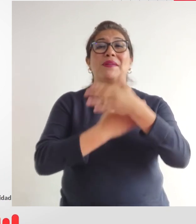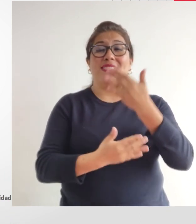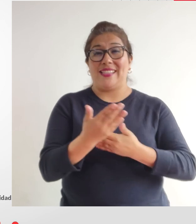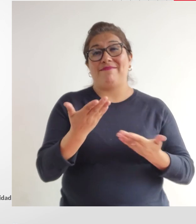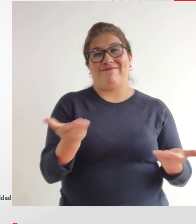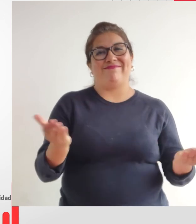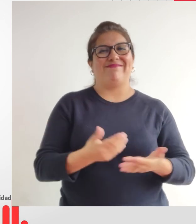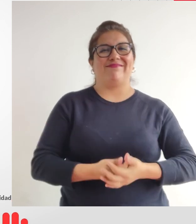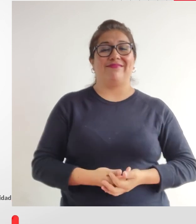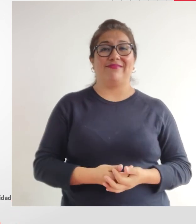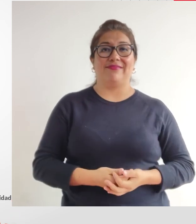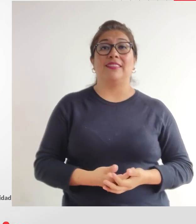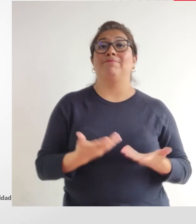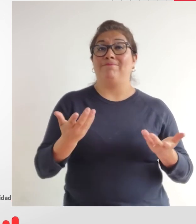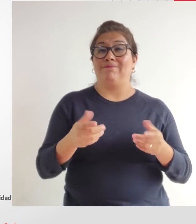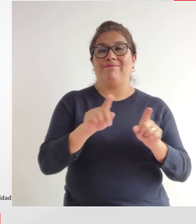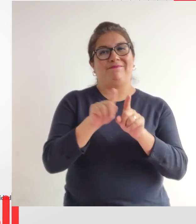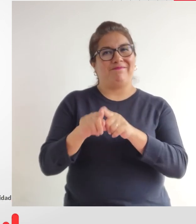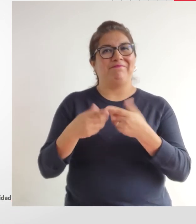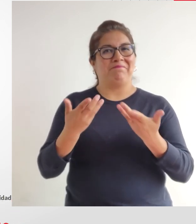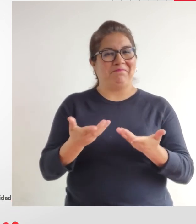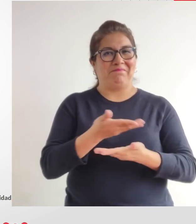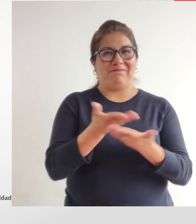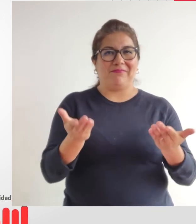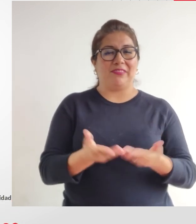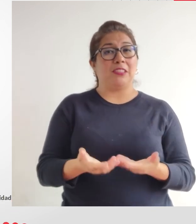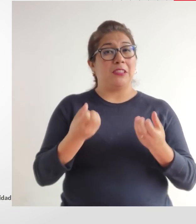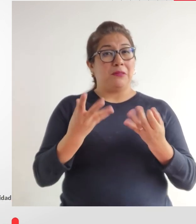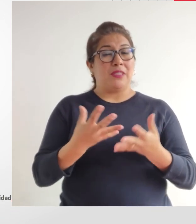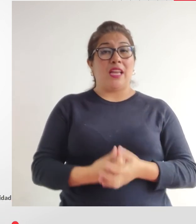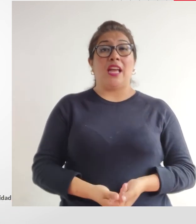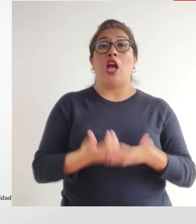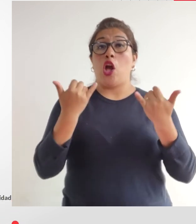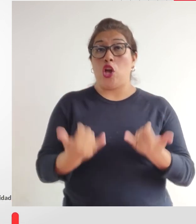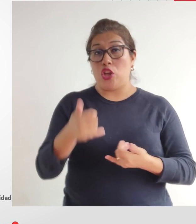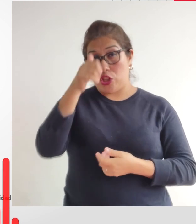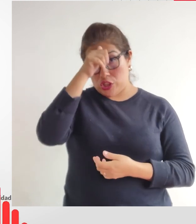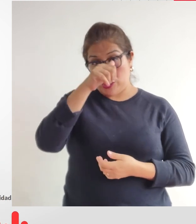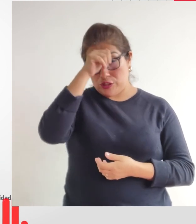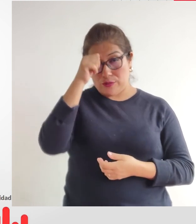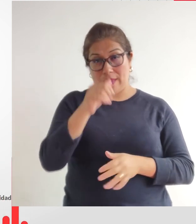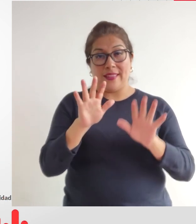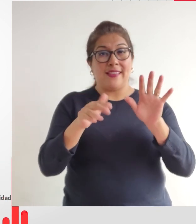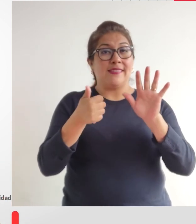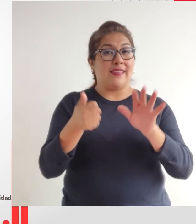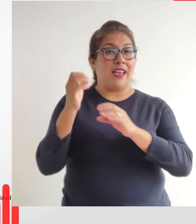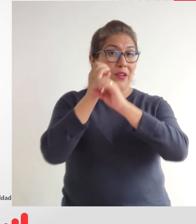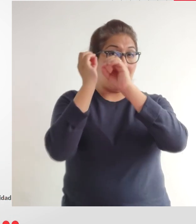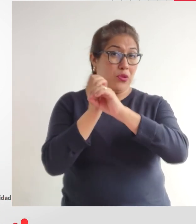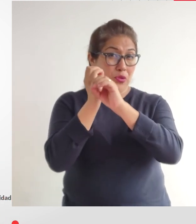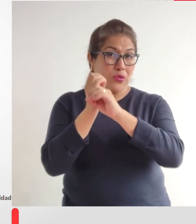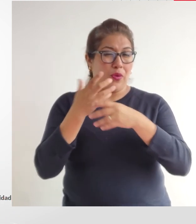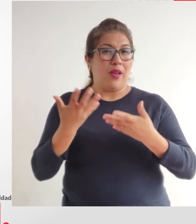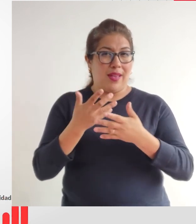personas con discapacidad Así es amigas y amigos y nos encontramos hoy domingo 16 de octubre